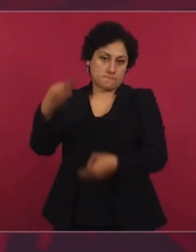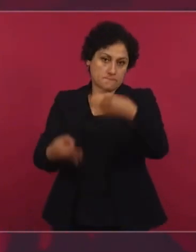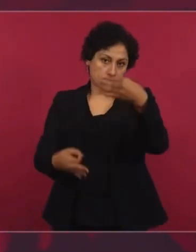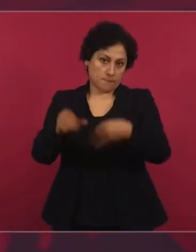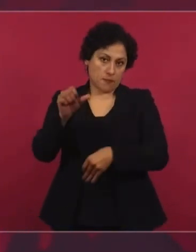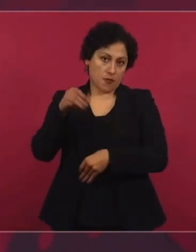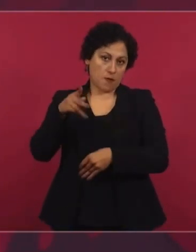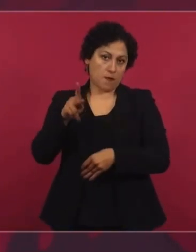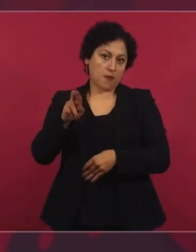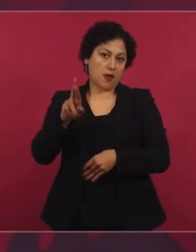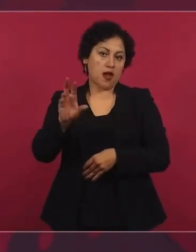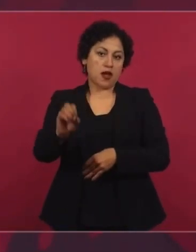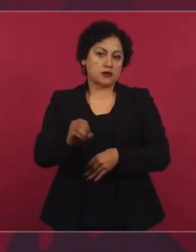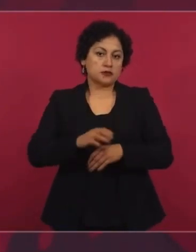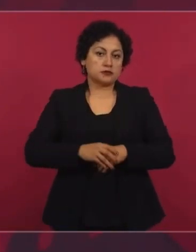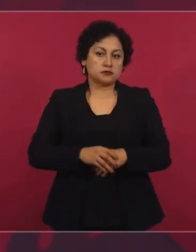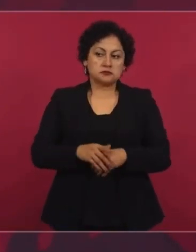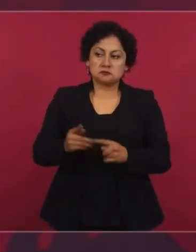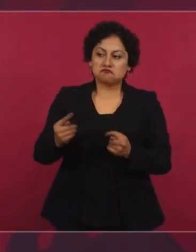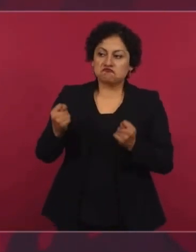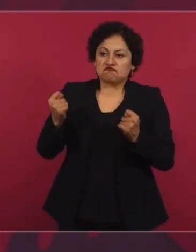siguieron construyendo el camino.